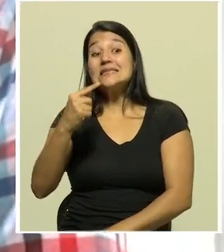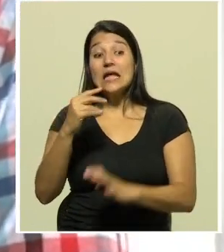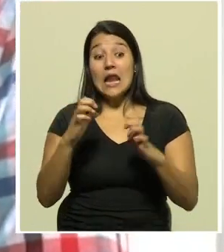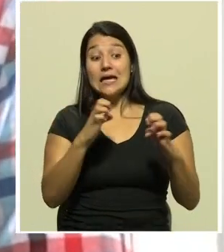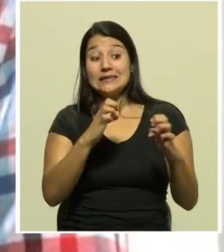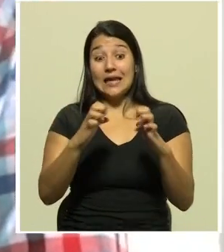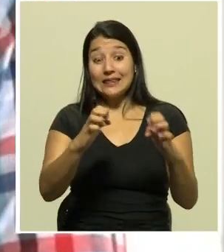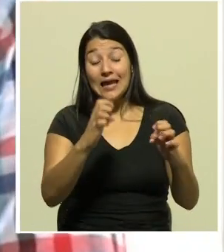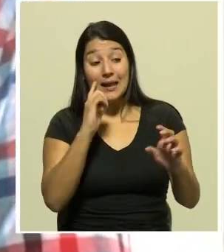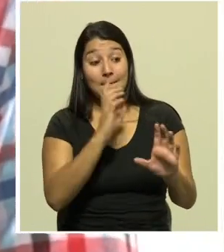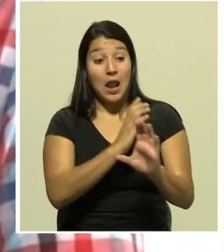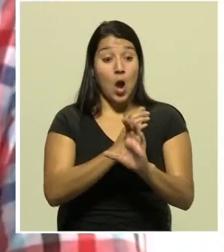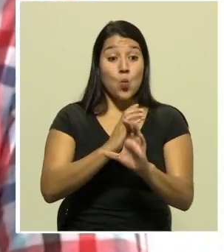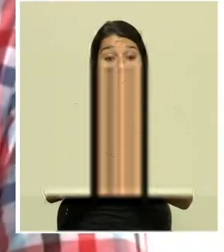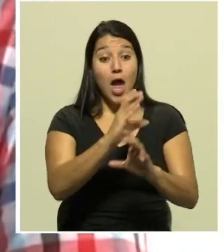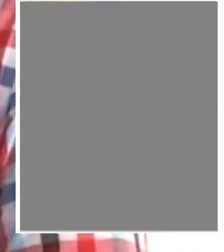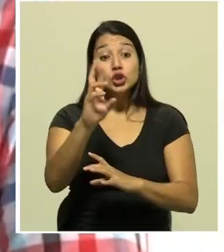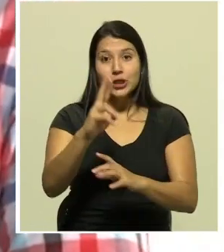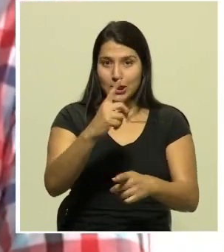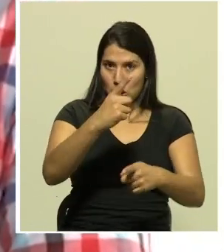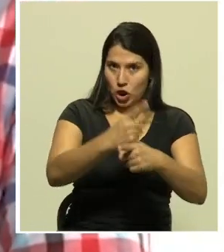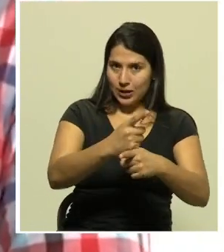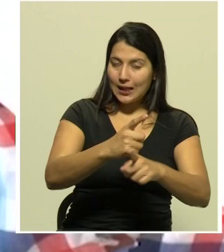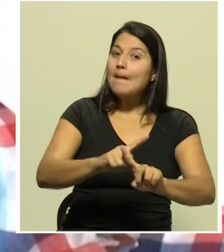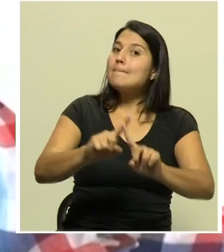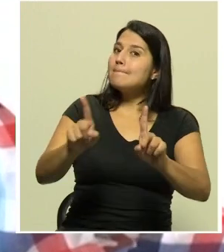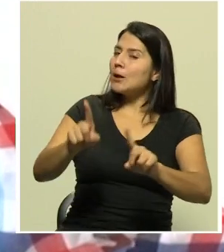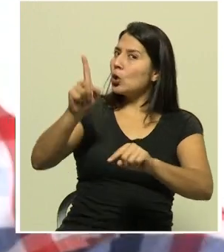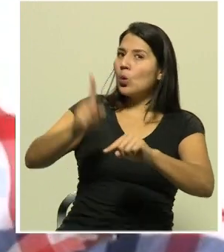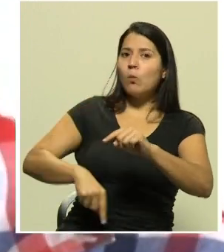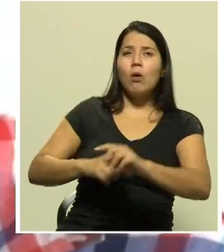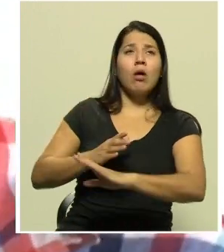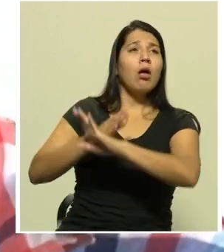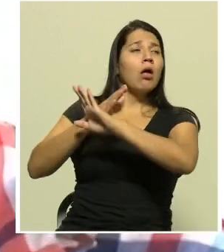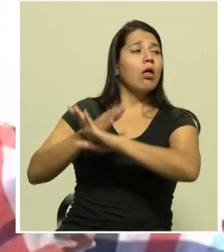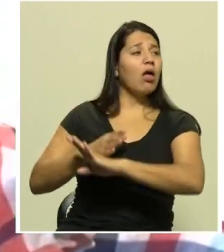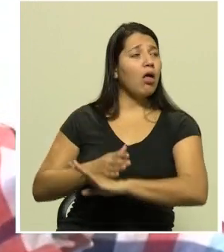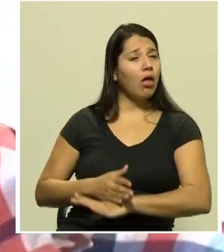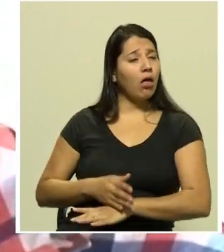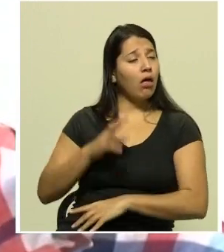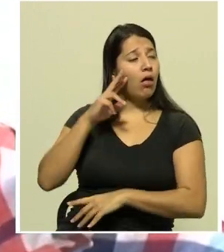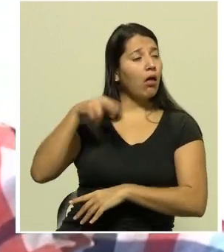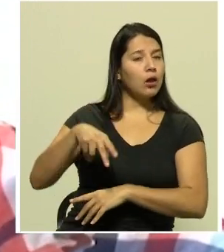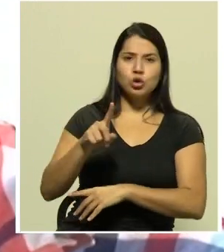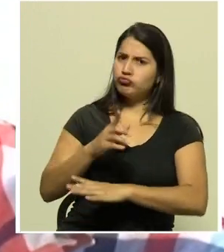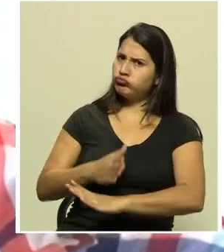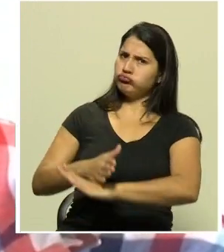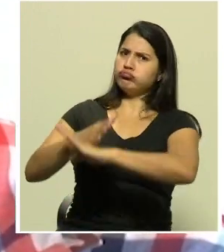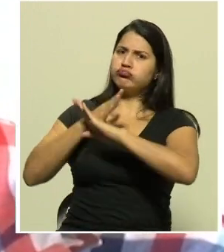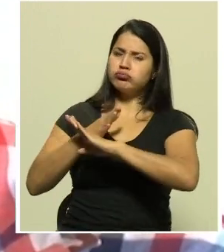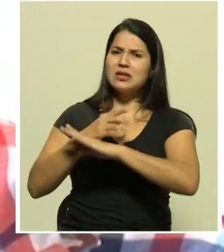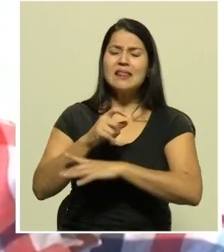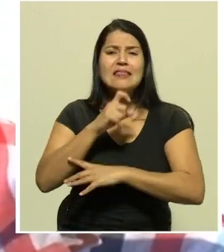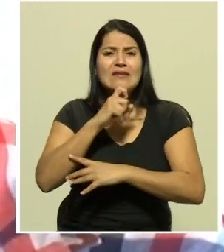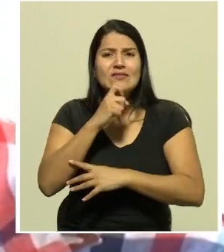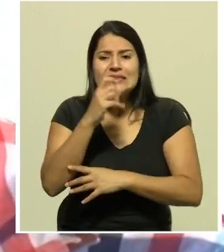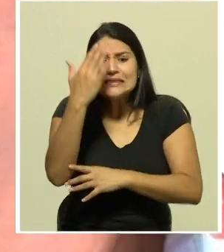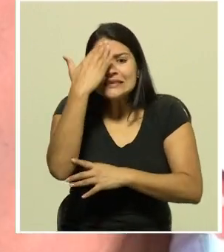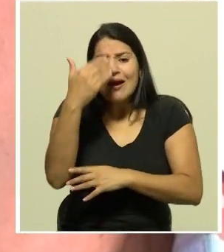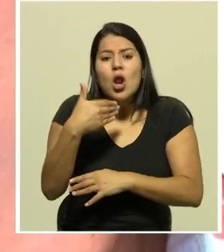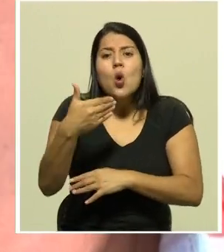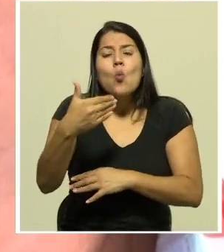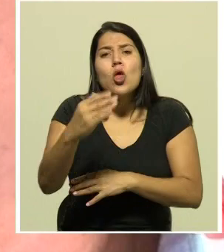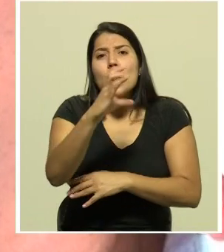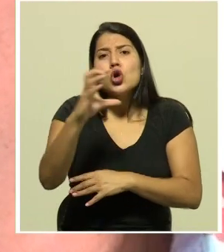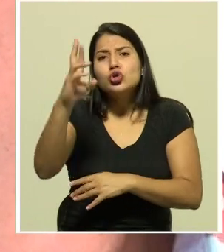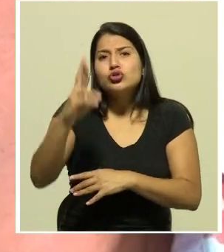adecuada, pero insiste en que no se puede bajar la guardia. El experto menciona que es difícil determinar cuándo podría el país iniciar una